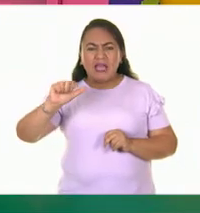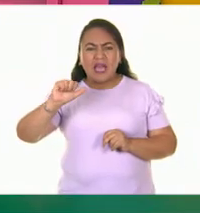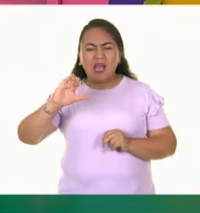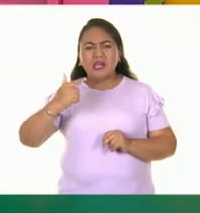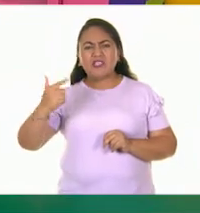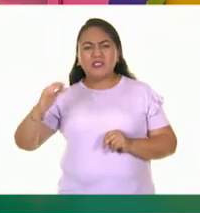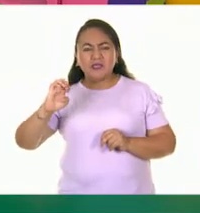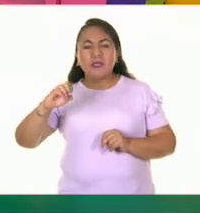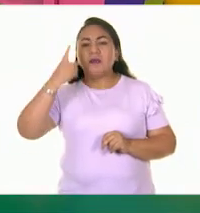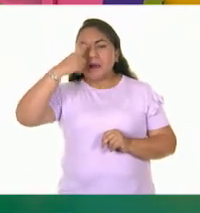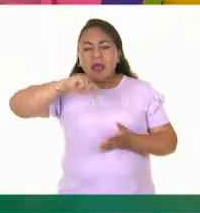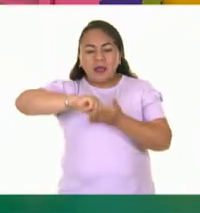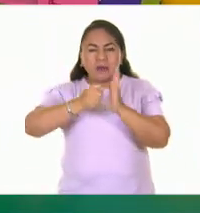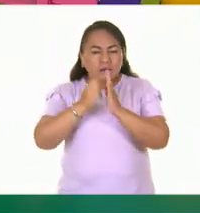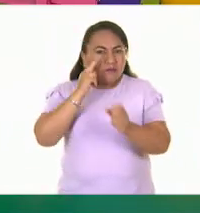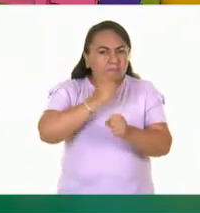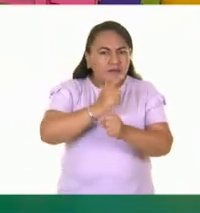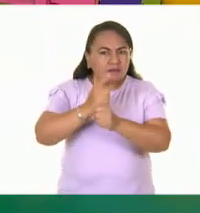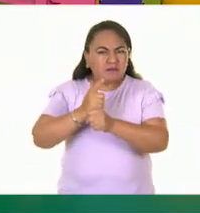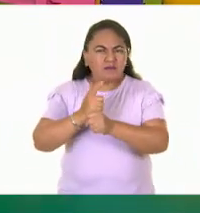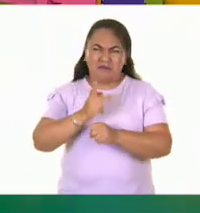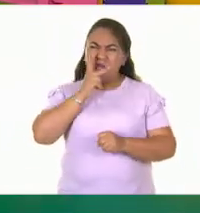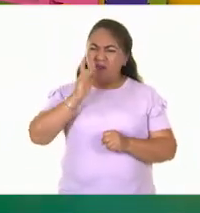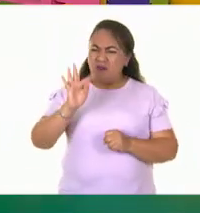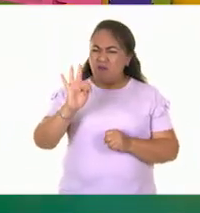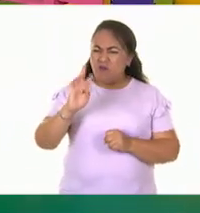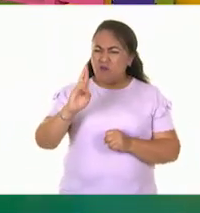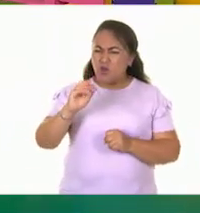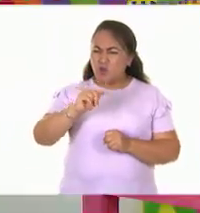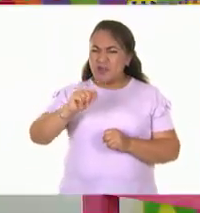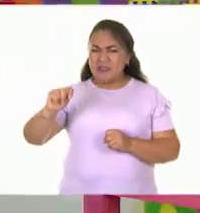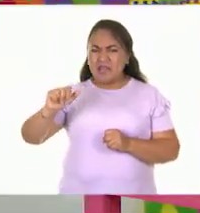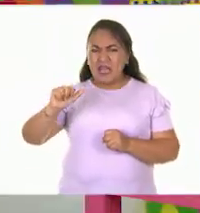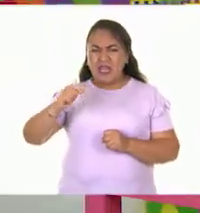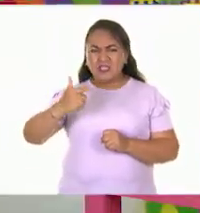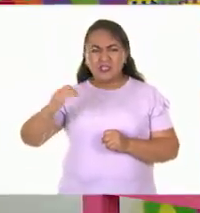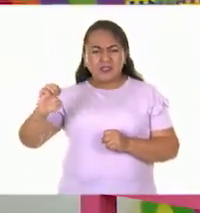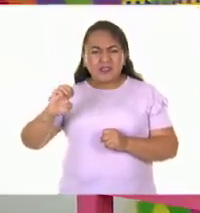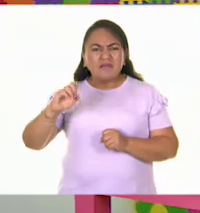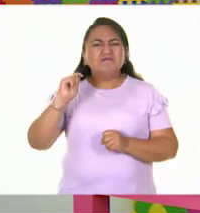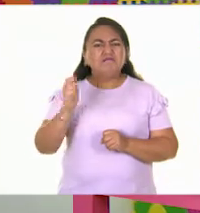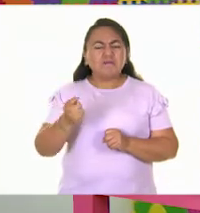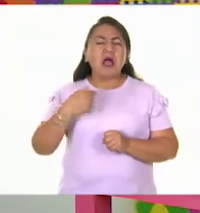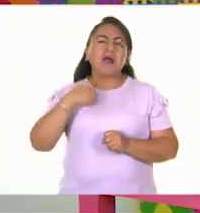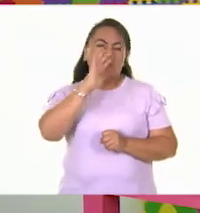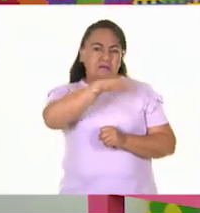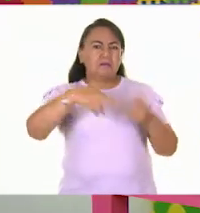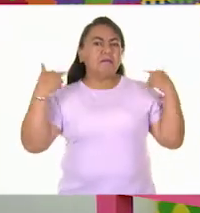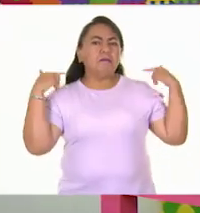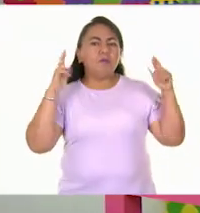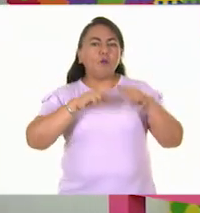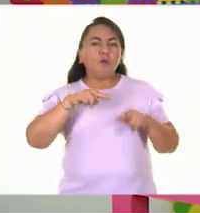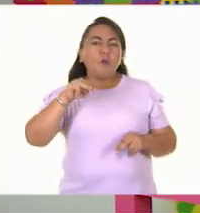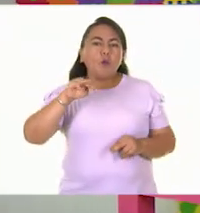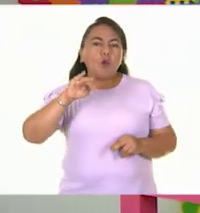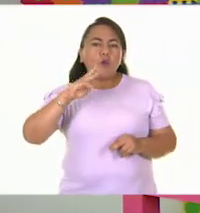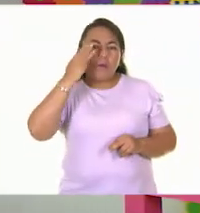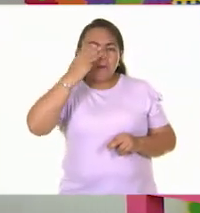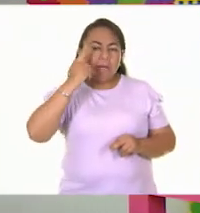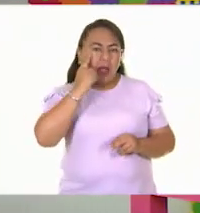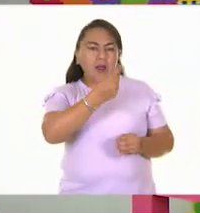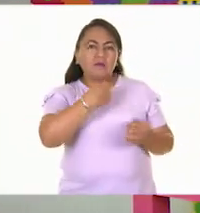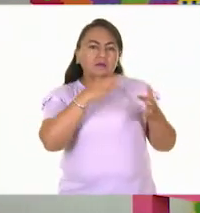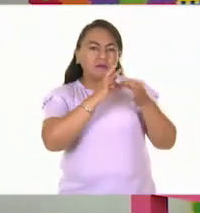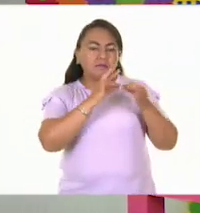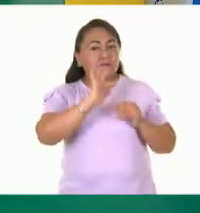técnica para descubrir. ¿Frotage? ¿Qué significará eso? Yo creo que vamos a llamar a la maestra Mónica para que ella nos saque de dudas. ¿Les parece